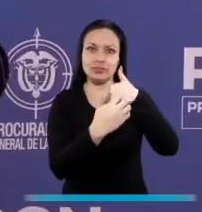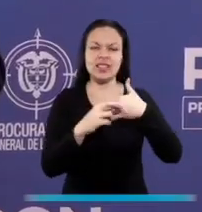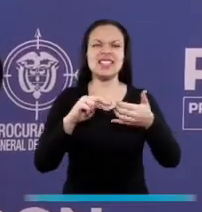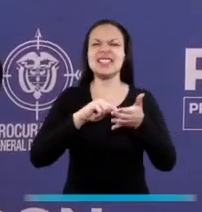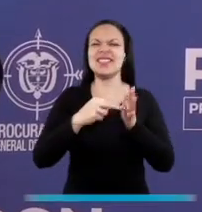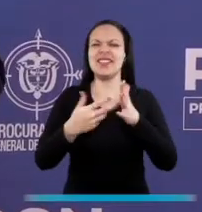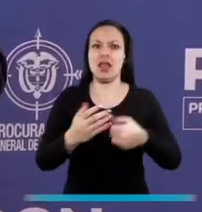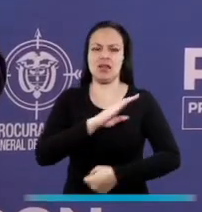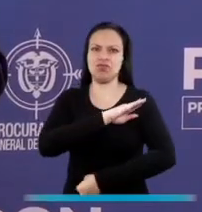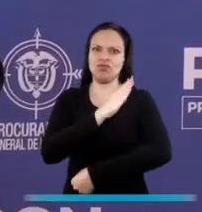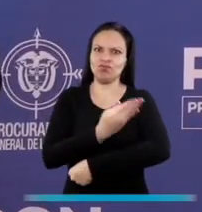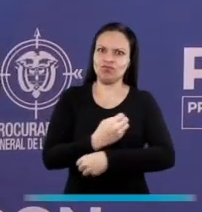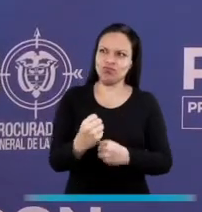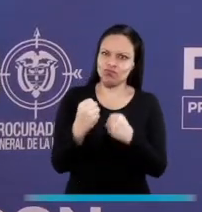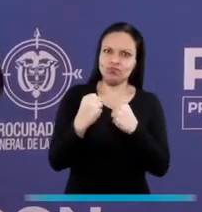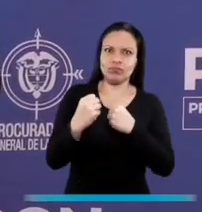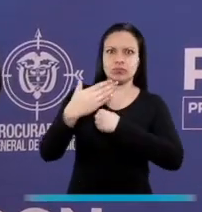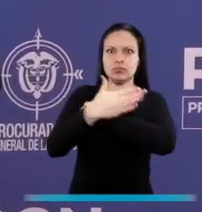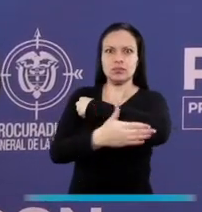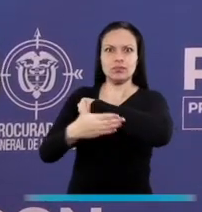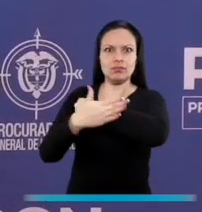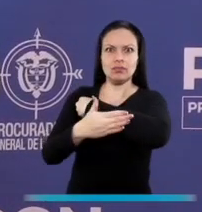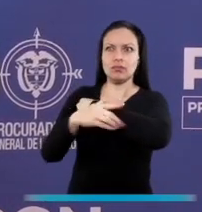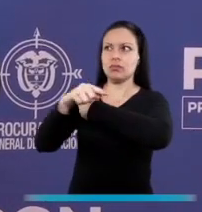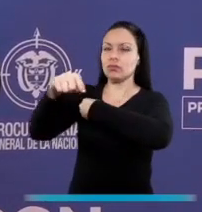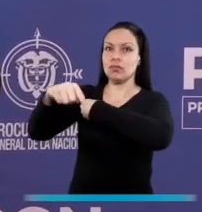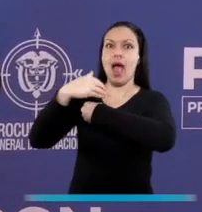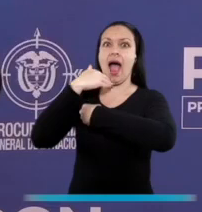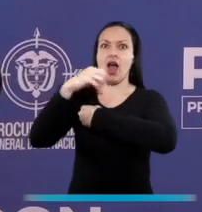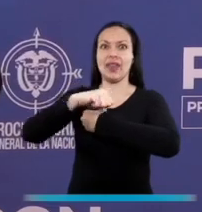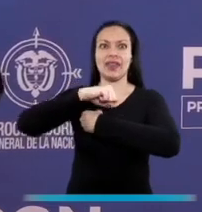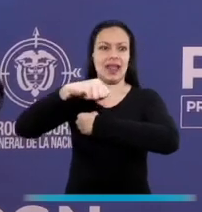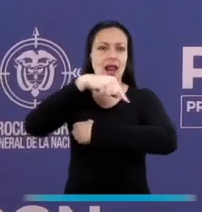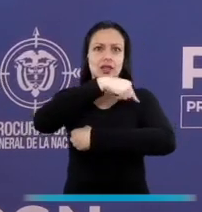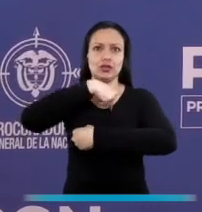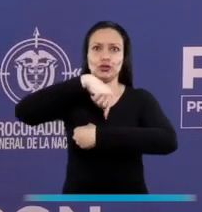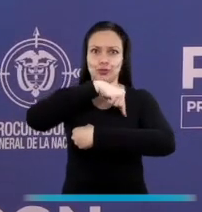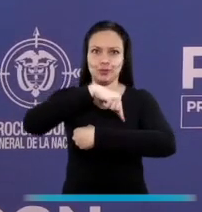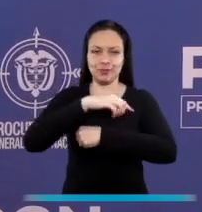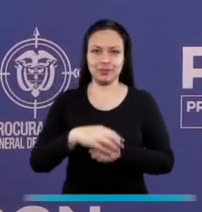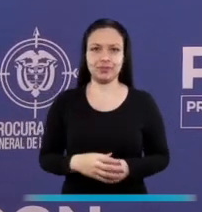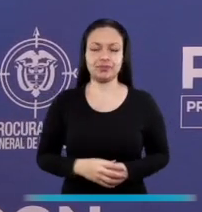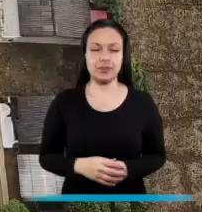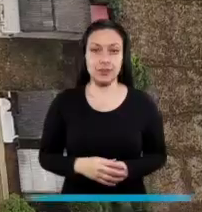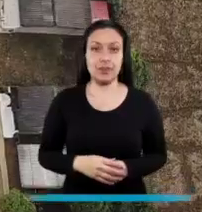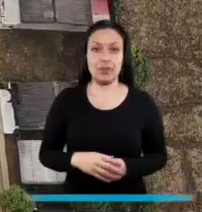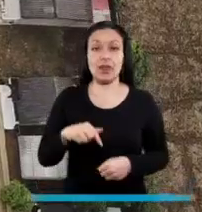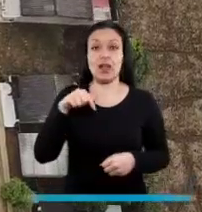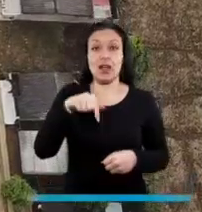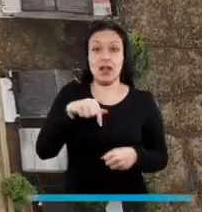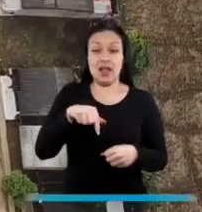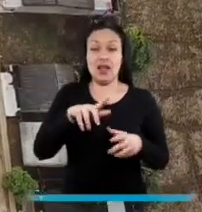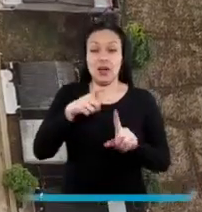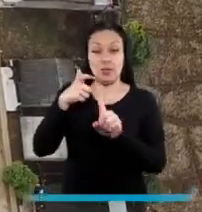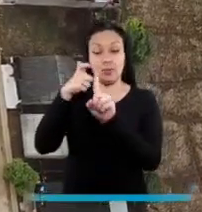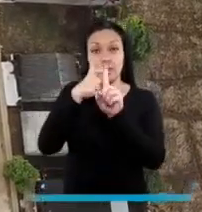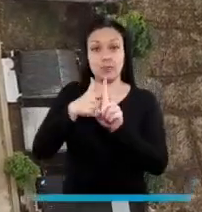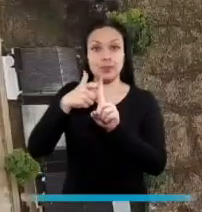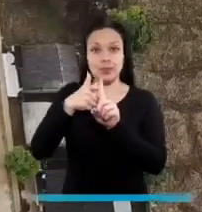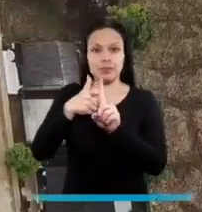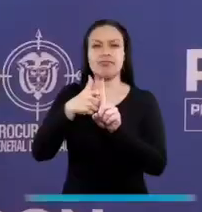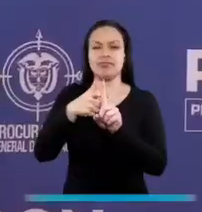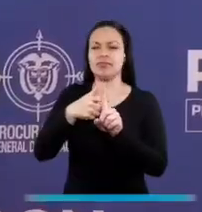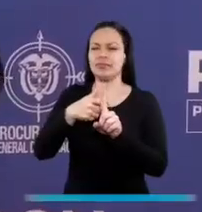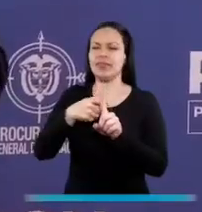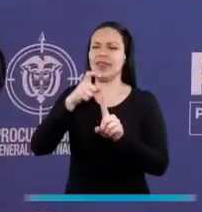tiene un músculo que debe estar dedicado a proteger los derechos de las poblaciones en los territorios de Colombia. Hemos dicho que la consigna de esta